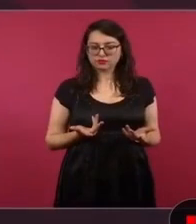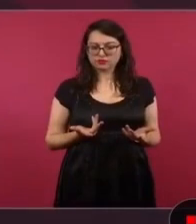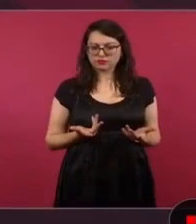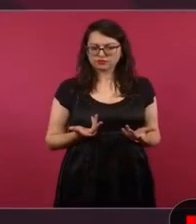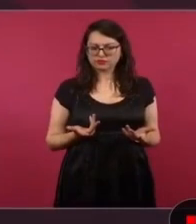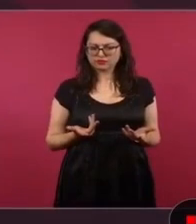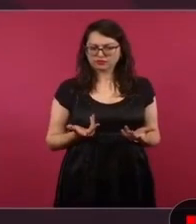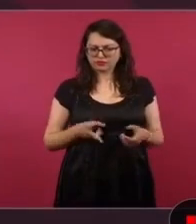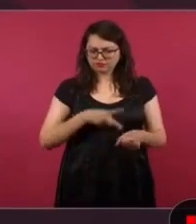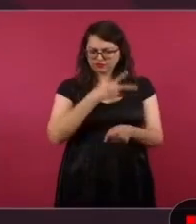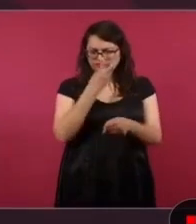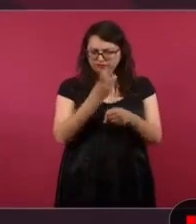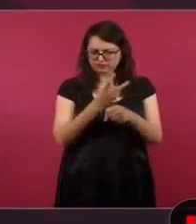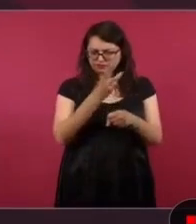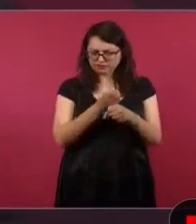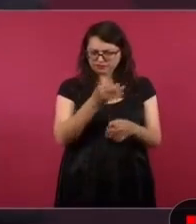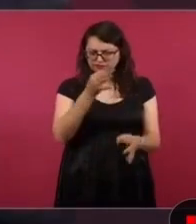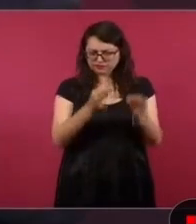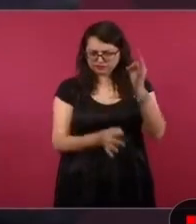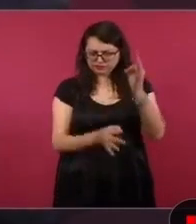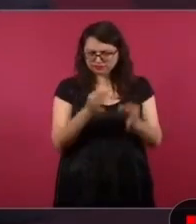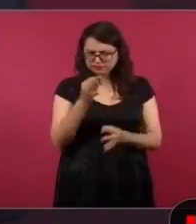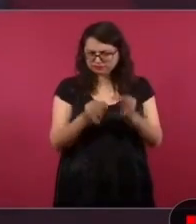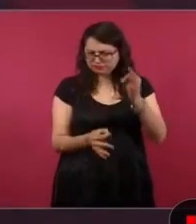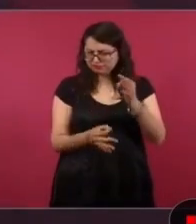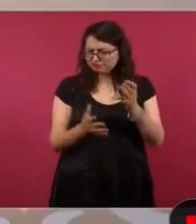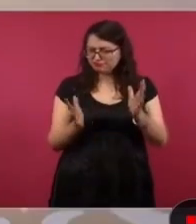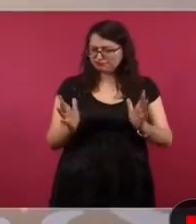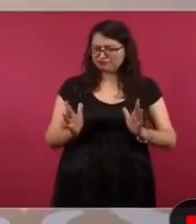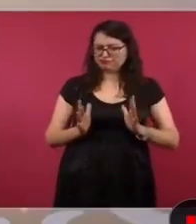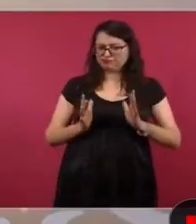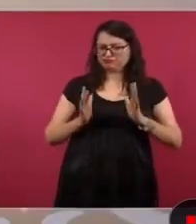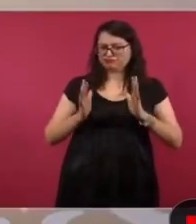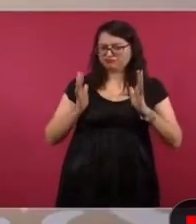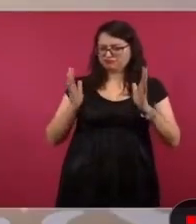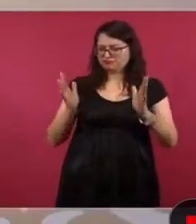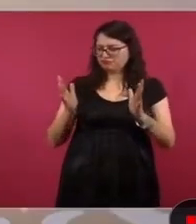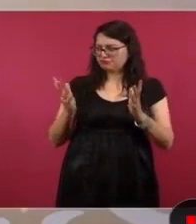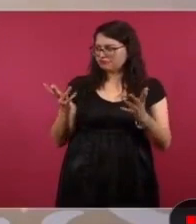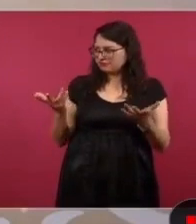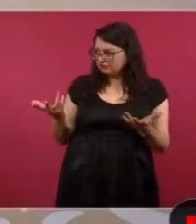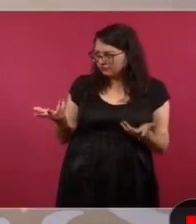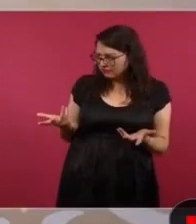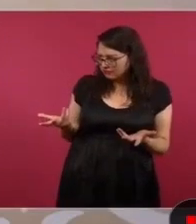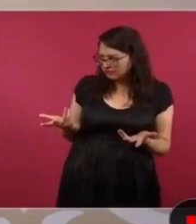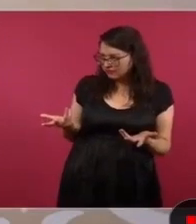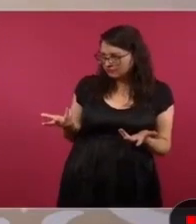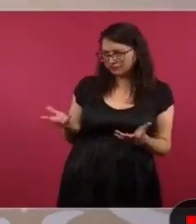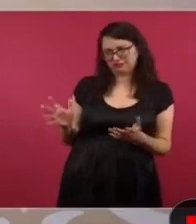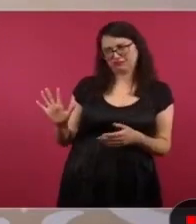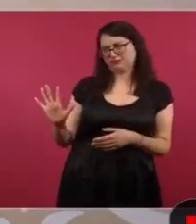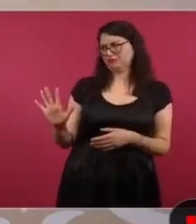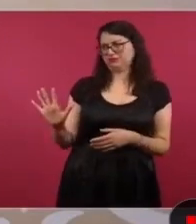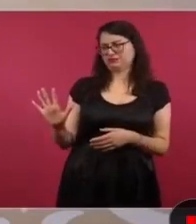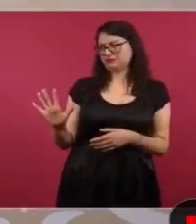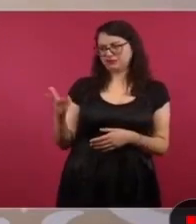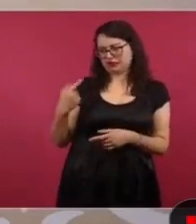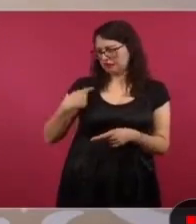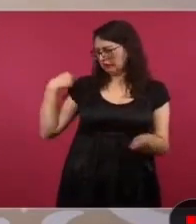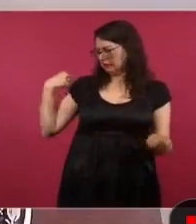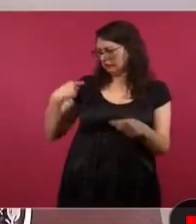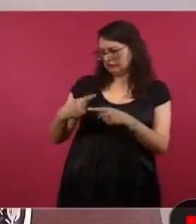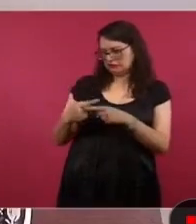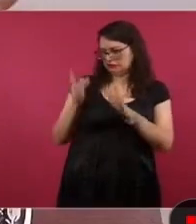Entonces, decide irse a nuestra embajada en busca de